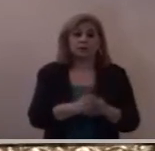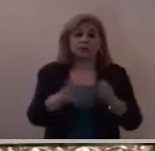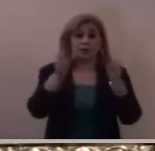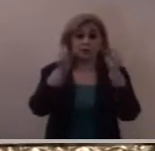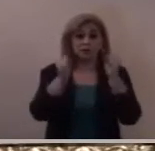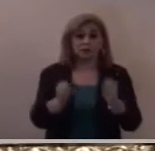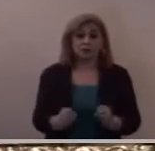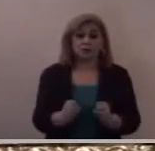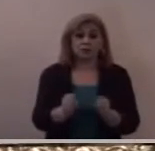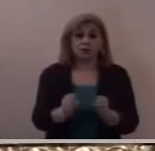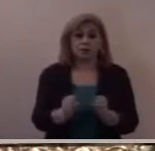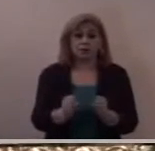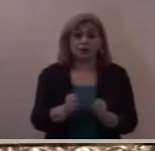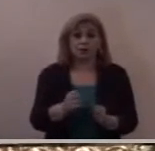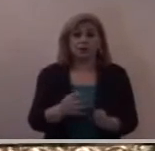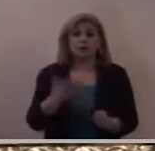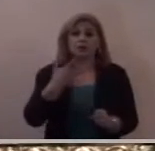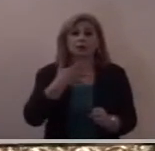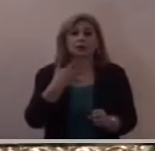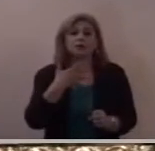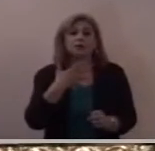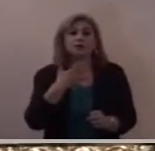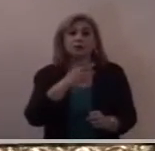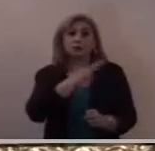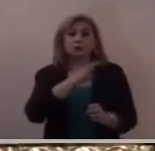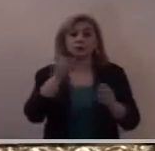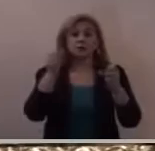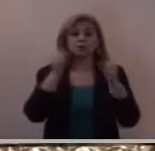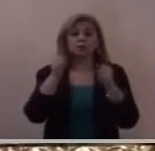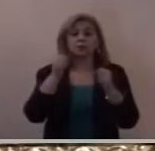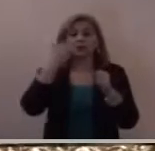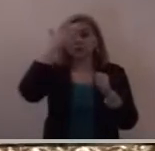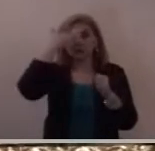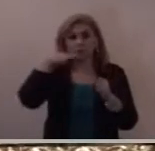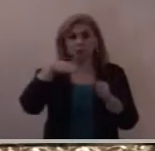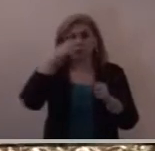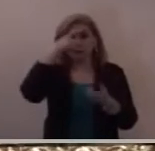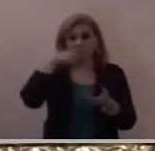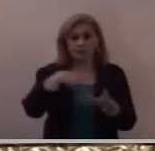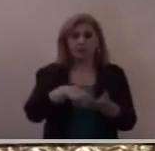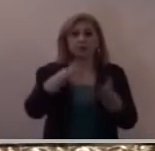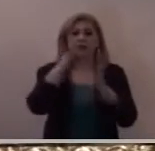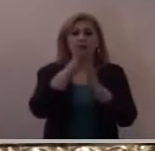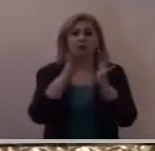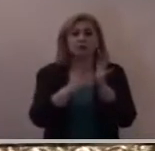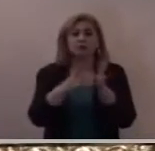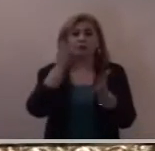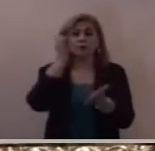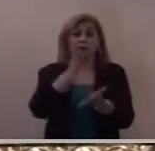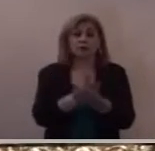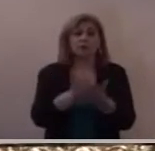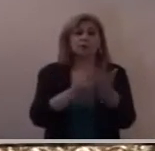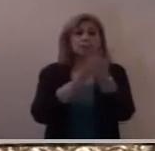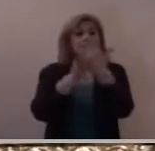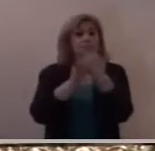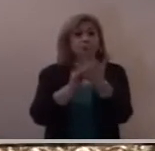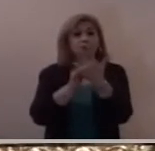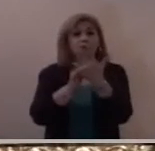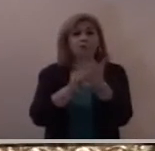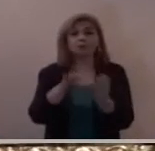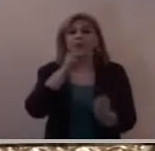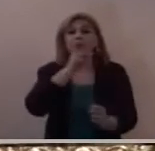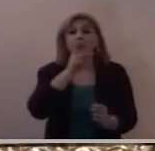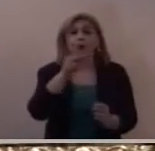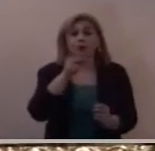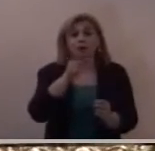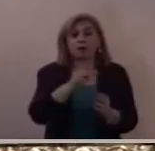que tiene en el poder de Jesús basta que digas una palabra y